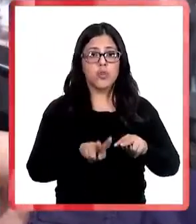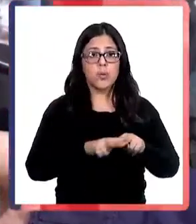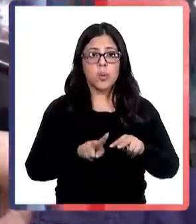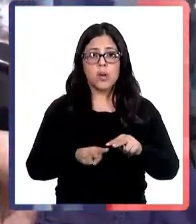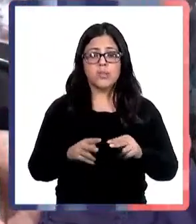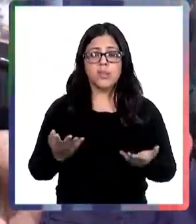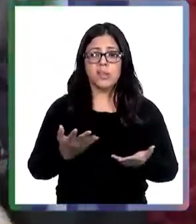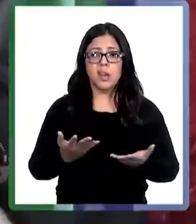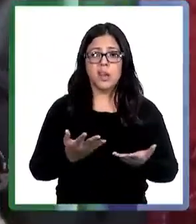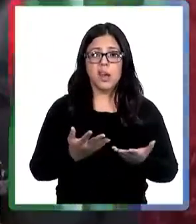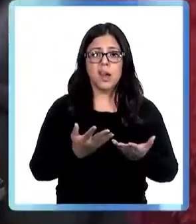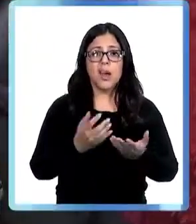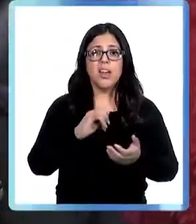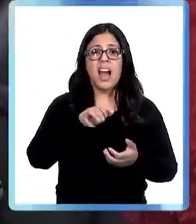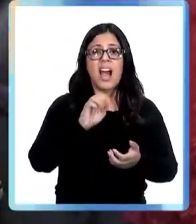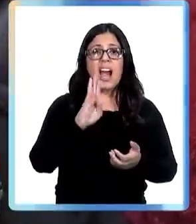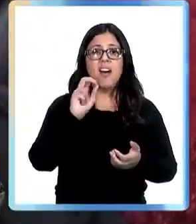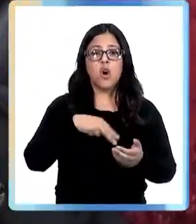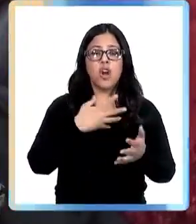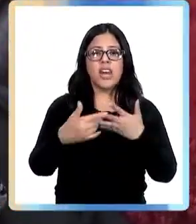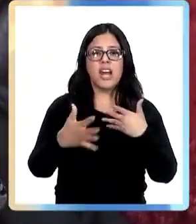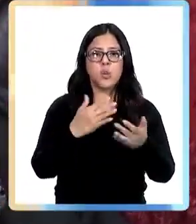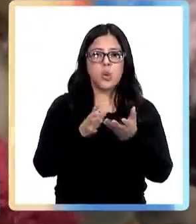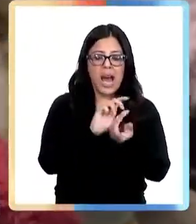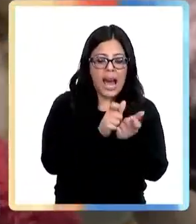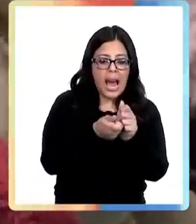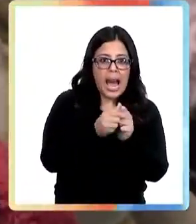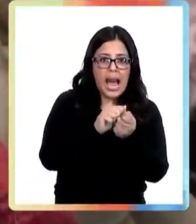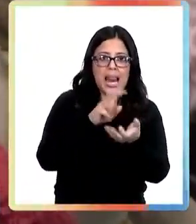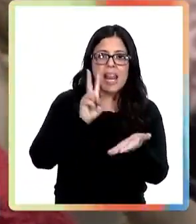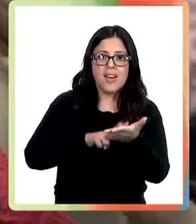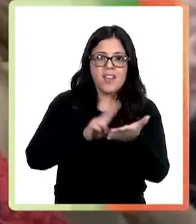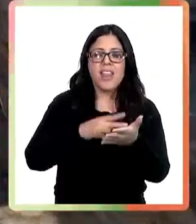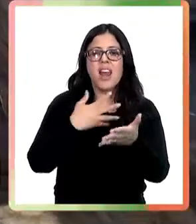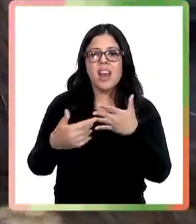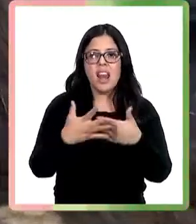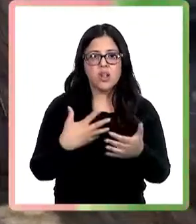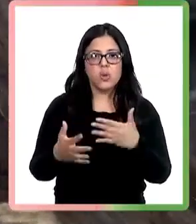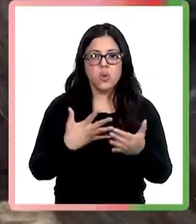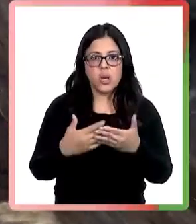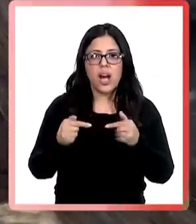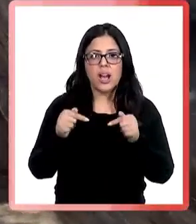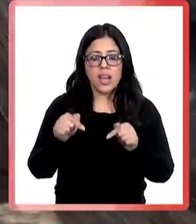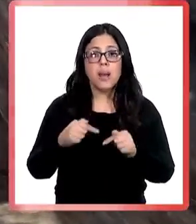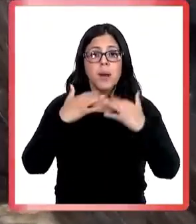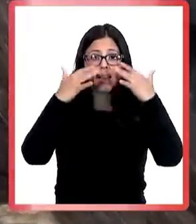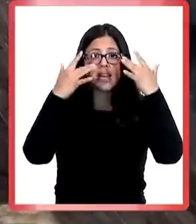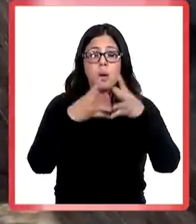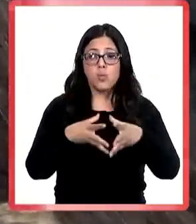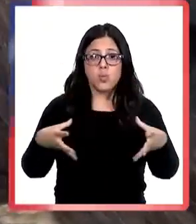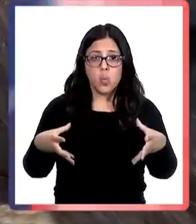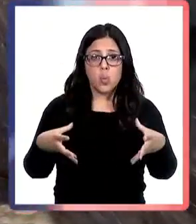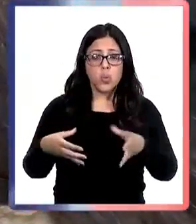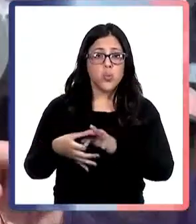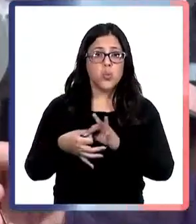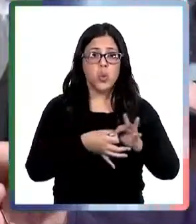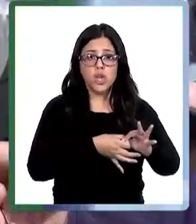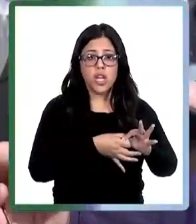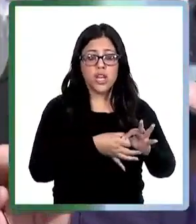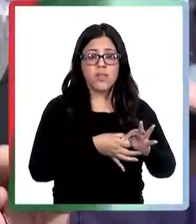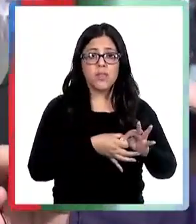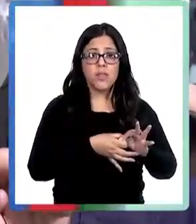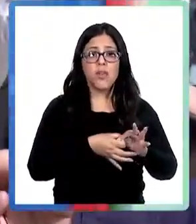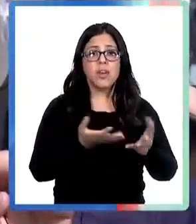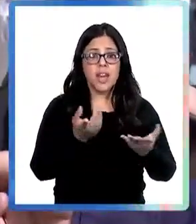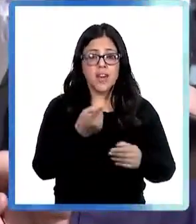de jabones naturales, verdaderamente naturales, lo que a mí me alegra mucho porque hace